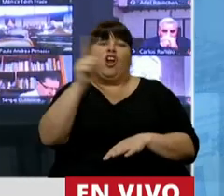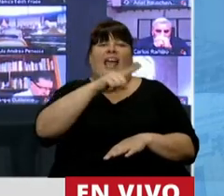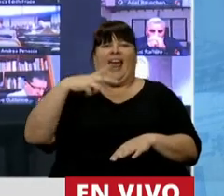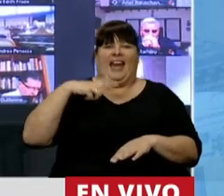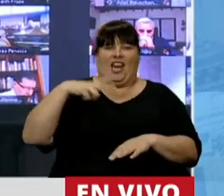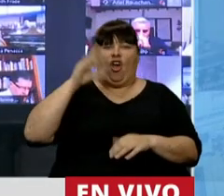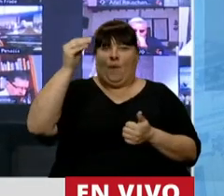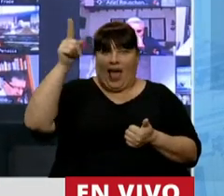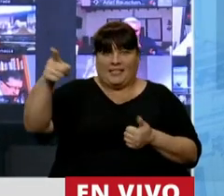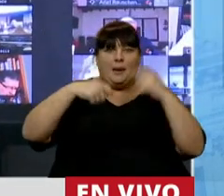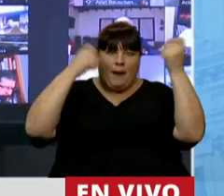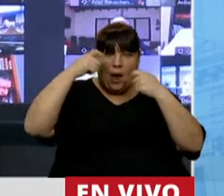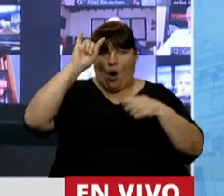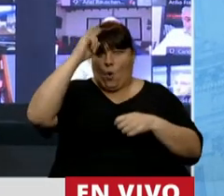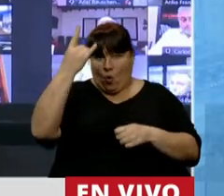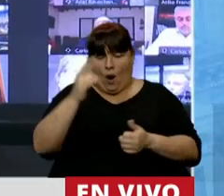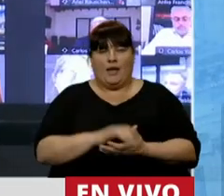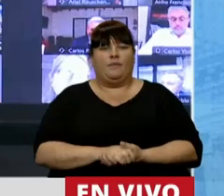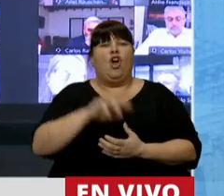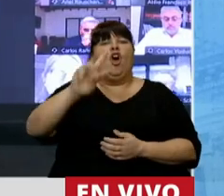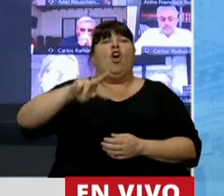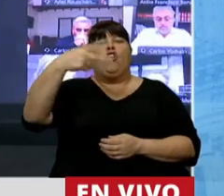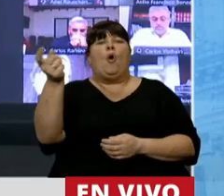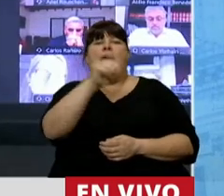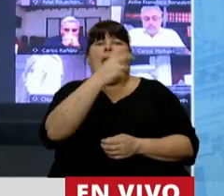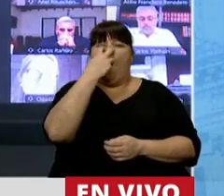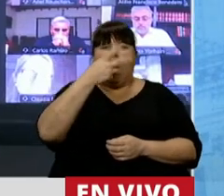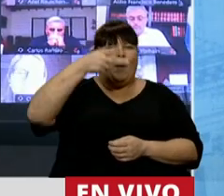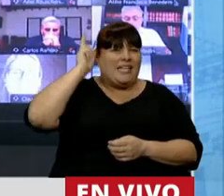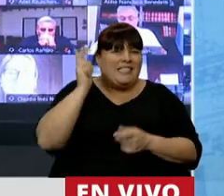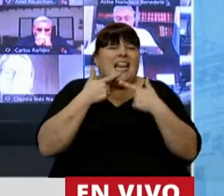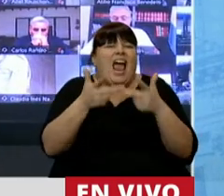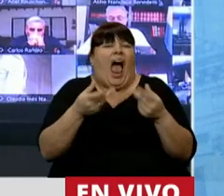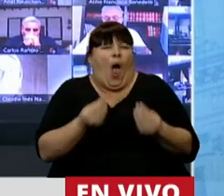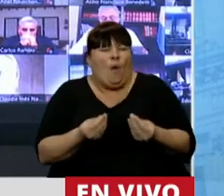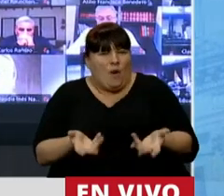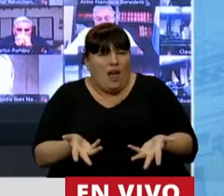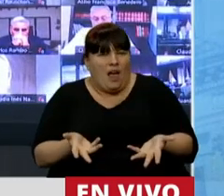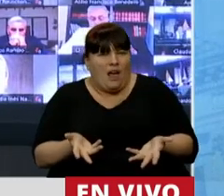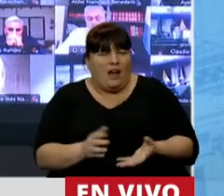neoliberales Brasil, Paraguay y Uruguay. El doble que Bolivia y Chile. ¿De qué hablan?